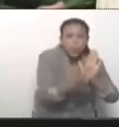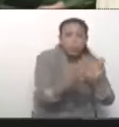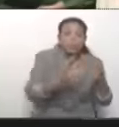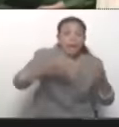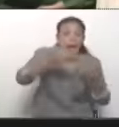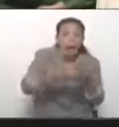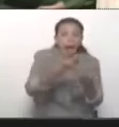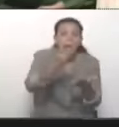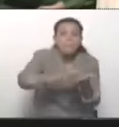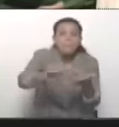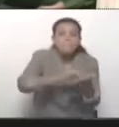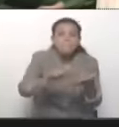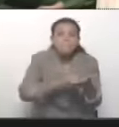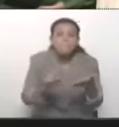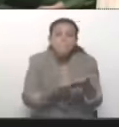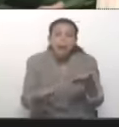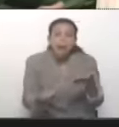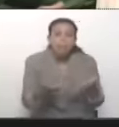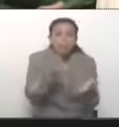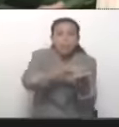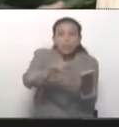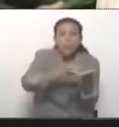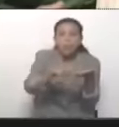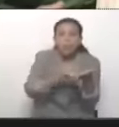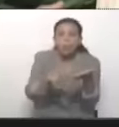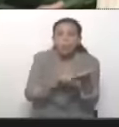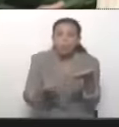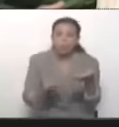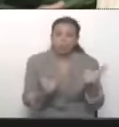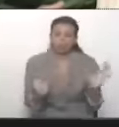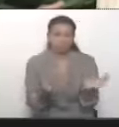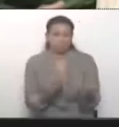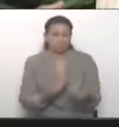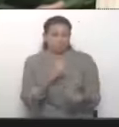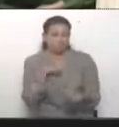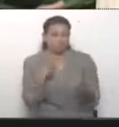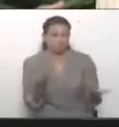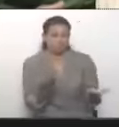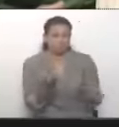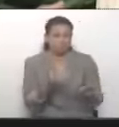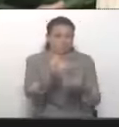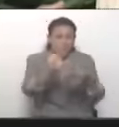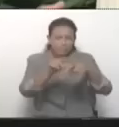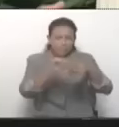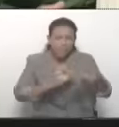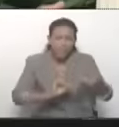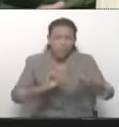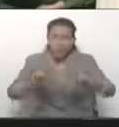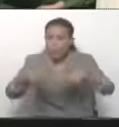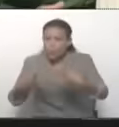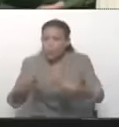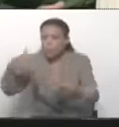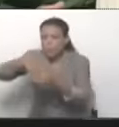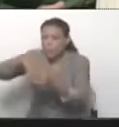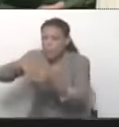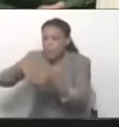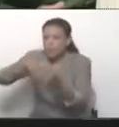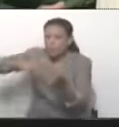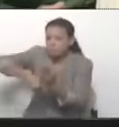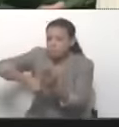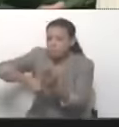de acta, mata, voto. Porque eso fue lo que vimos allí, sustituyendo un proceso electoral